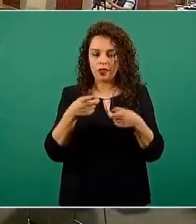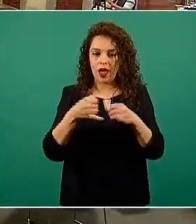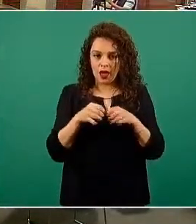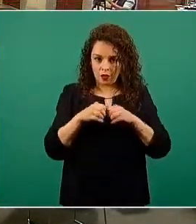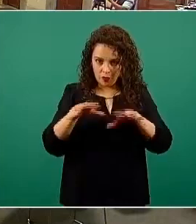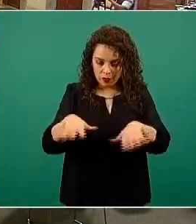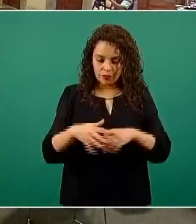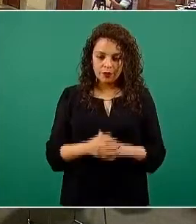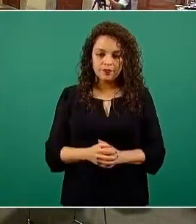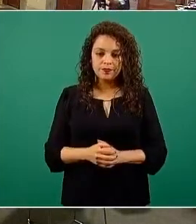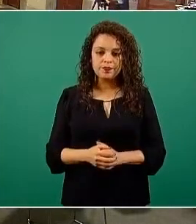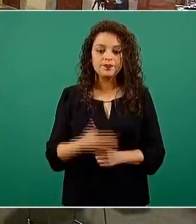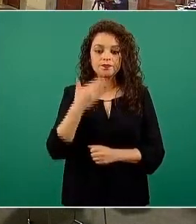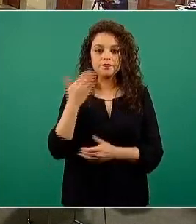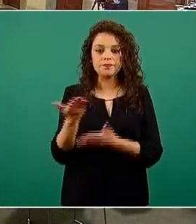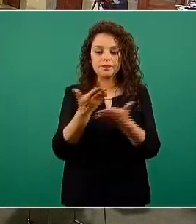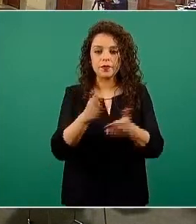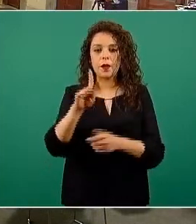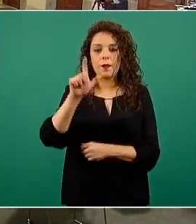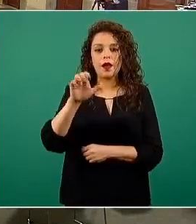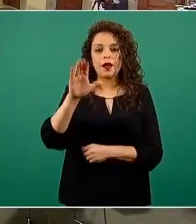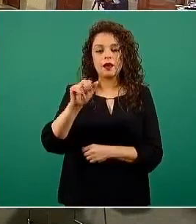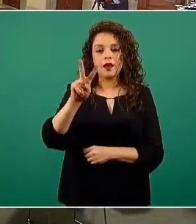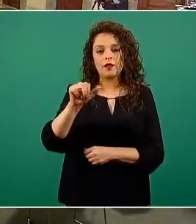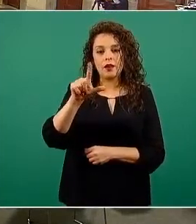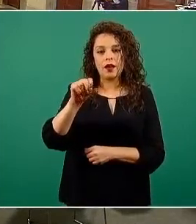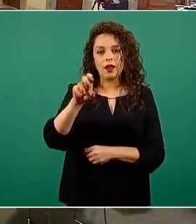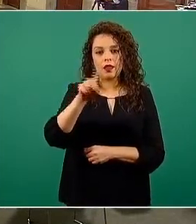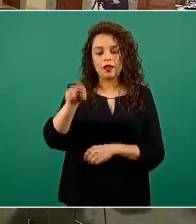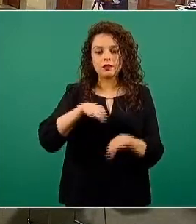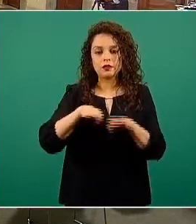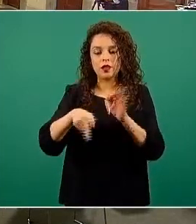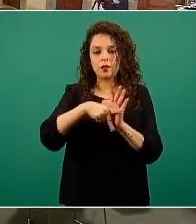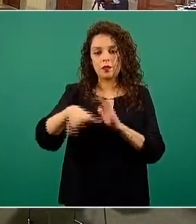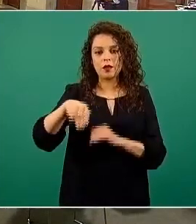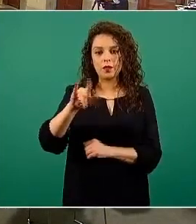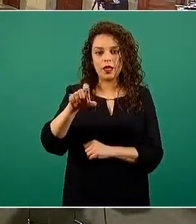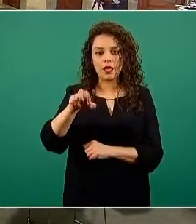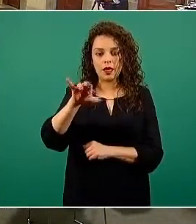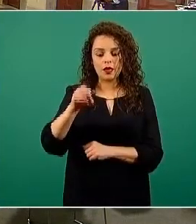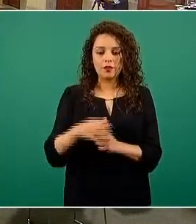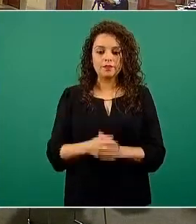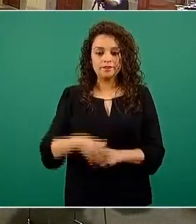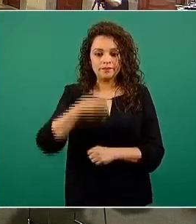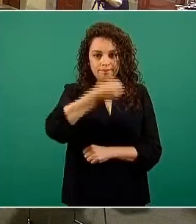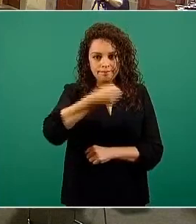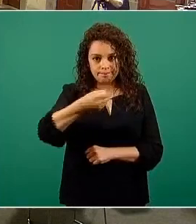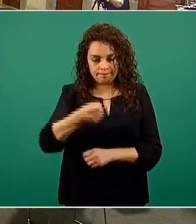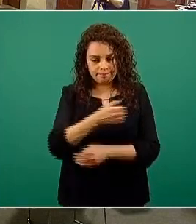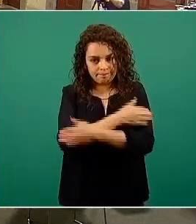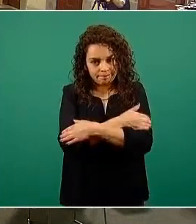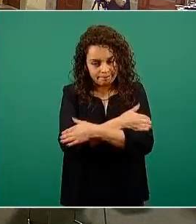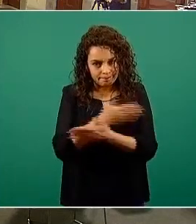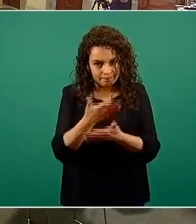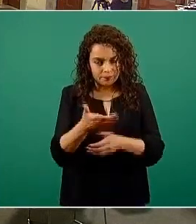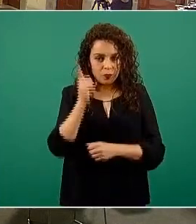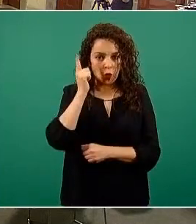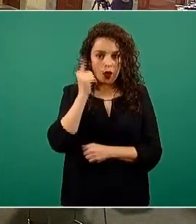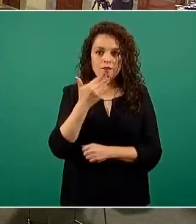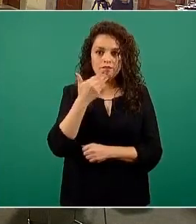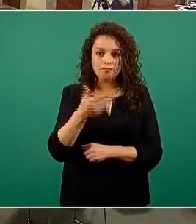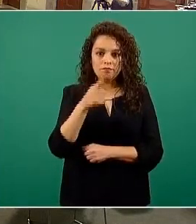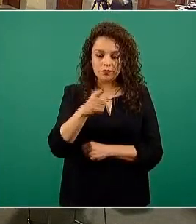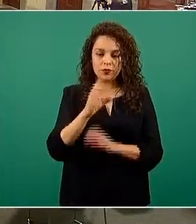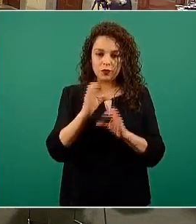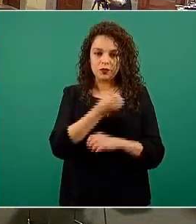Valadez, de Milenio, por favor. Muy buenas tardes. Se le manda un saludo afectuoso y esperando que todo salga muy bien.